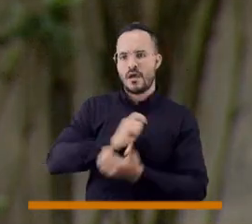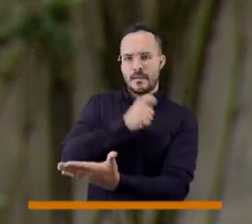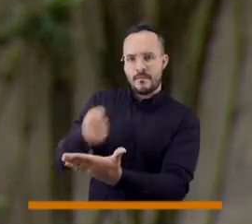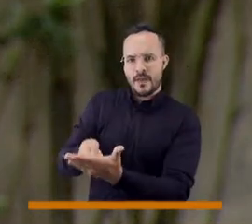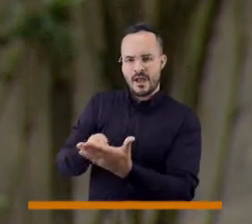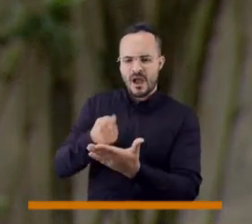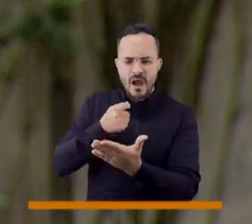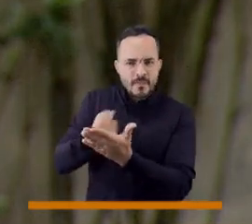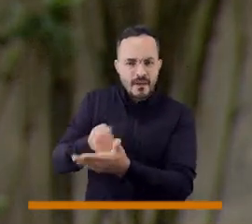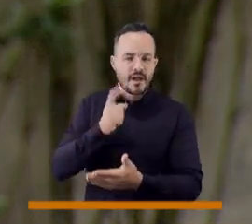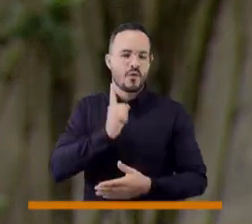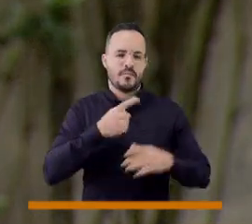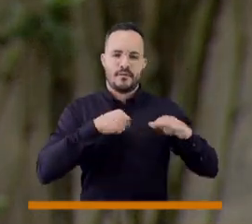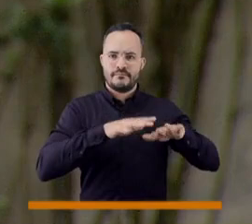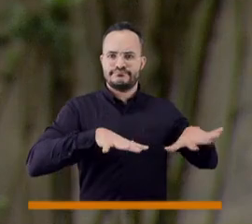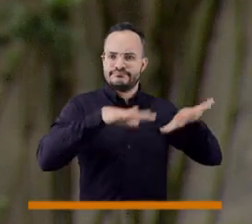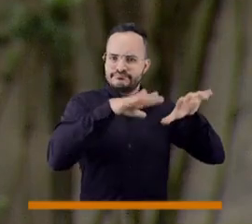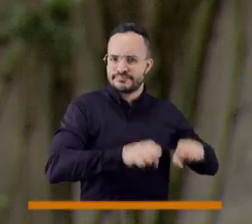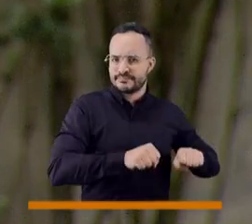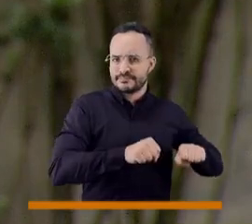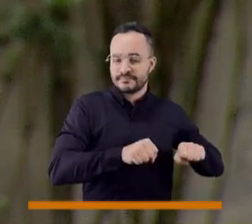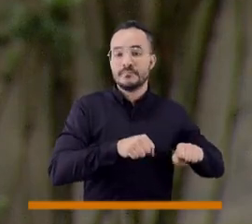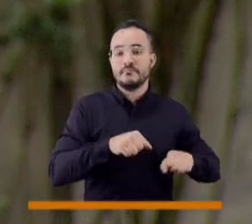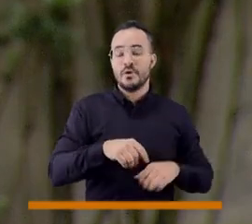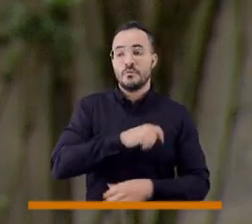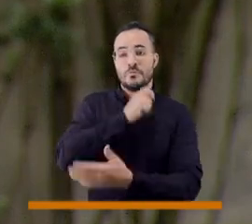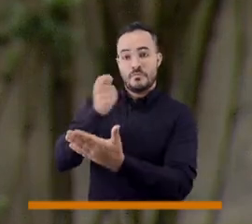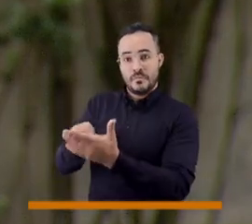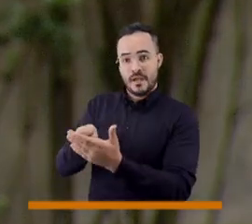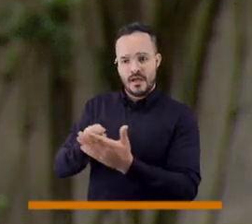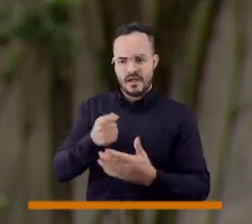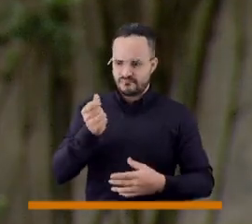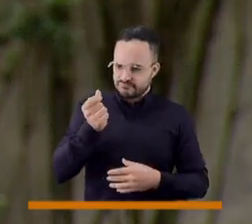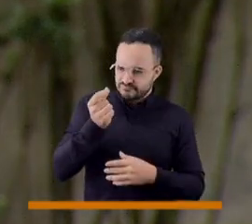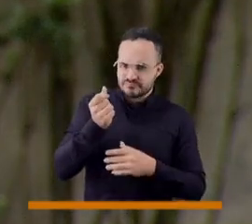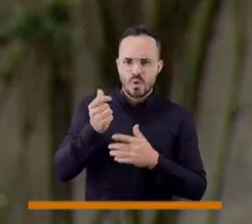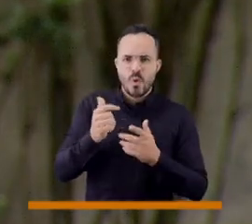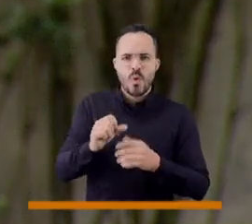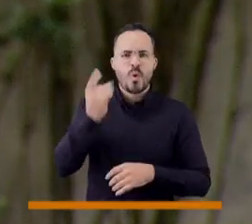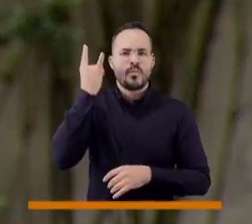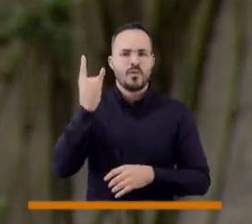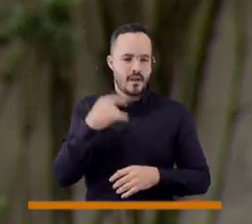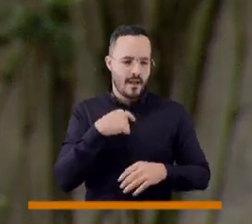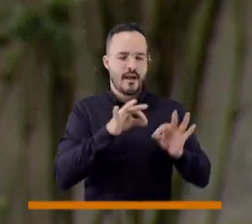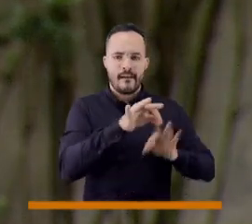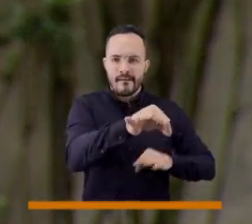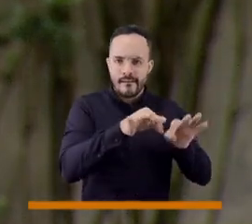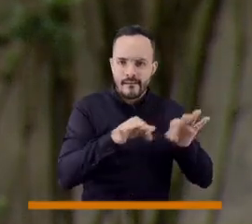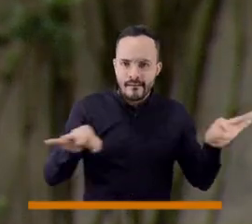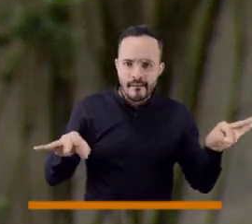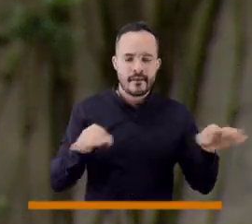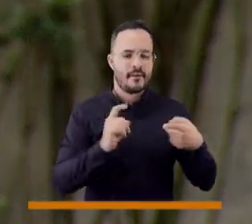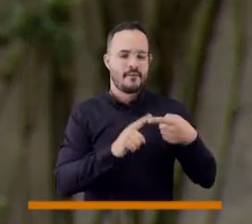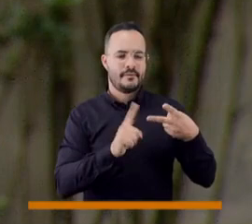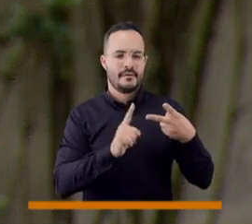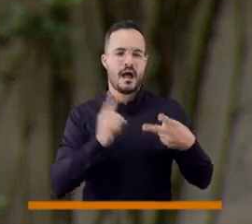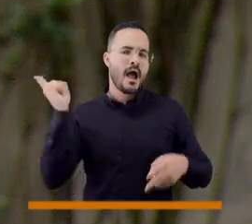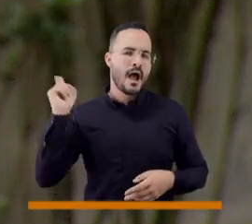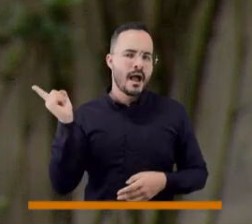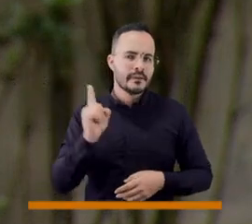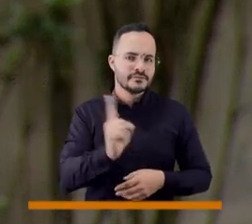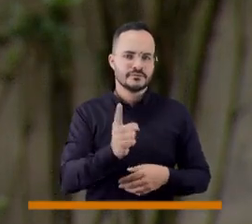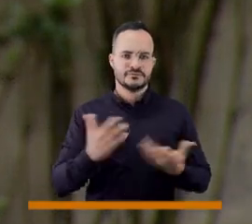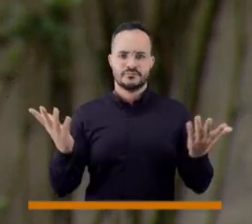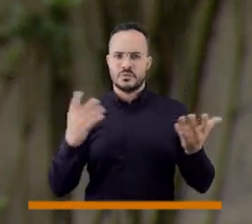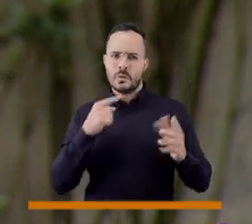monto de ese pago estaría calculado por la antigüedad, por el tamaño, por otra característica como la ubicación, como el uso, en fin.